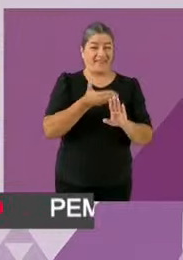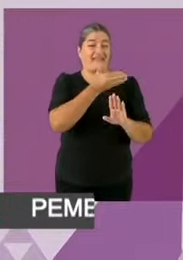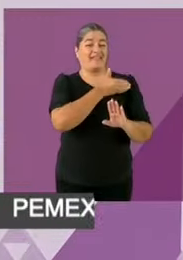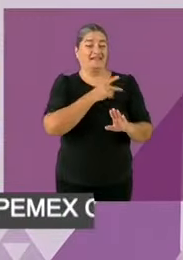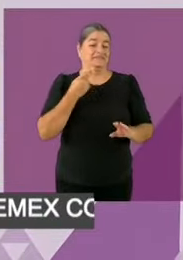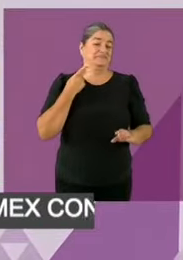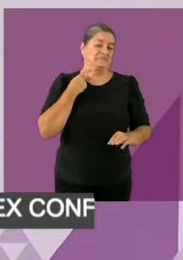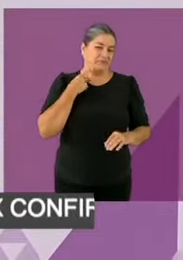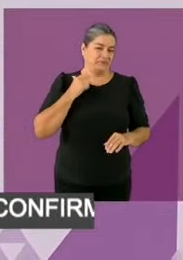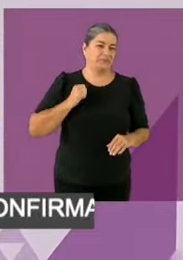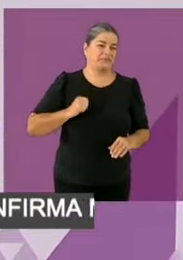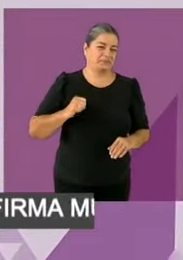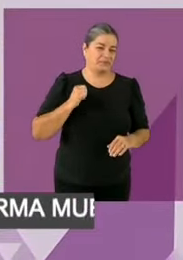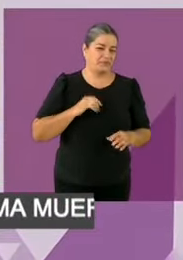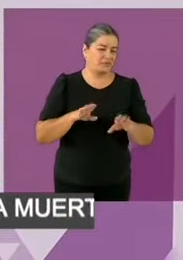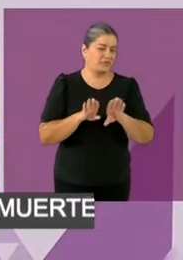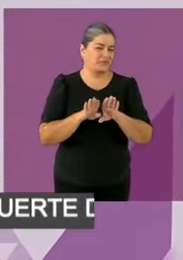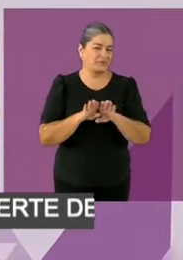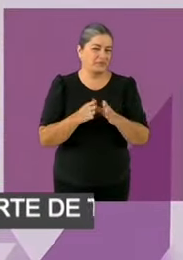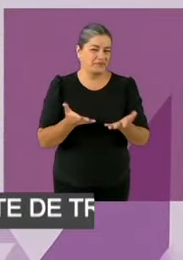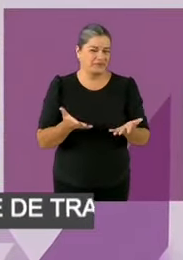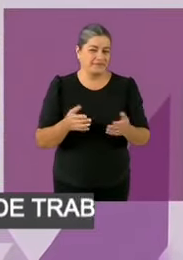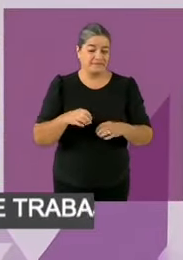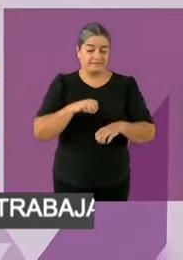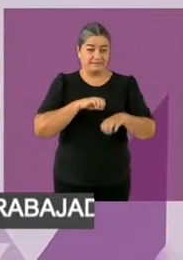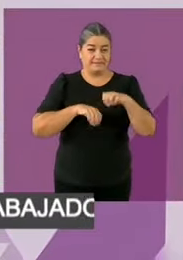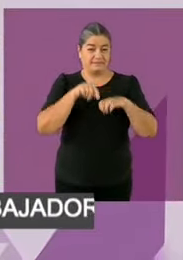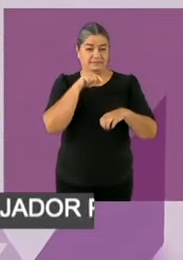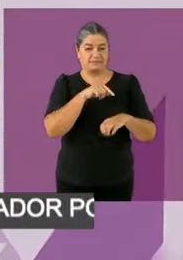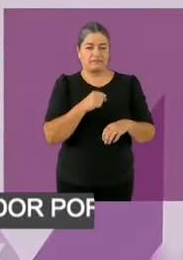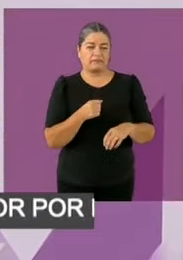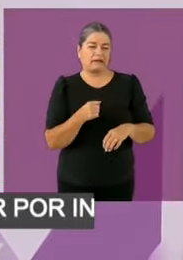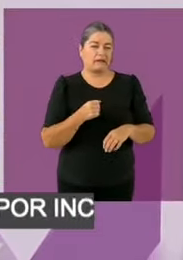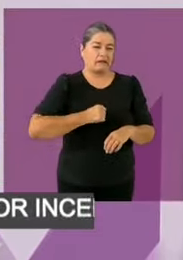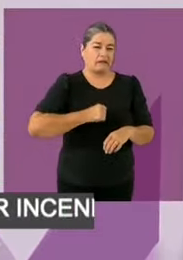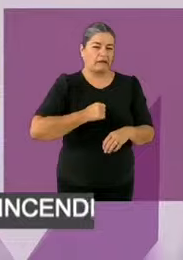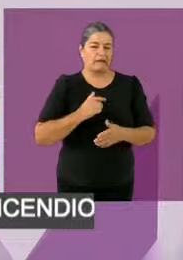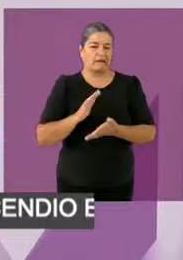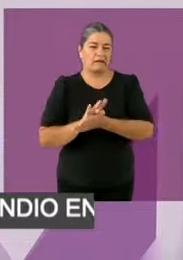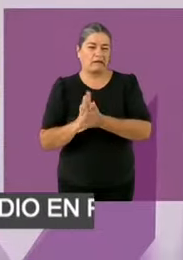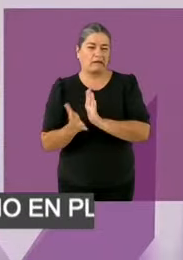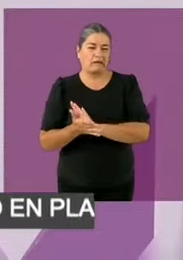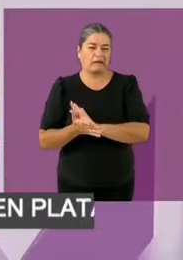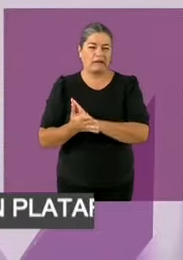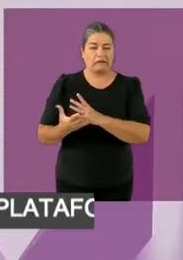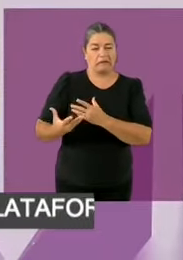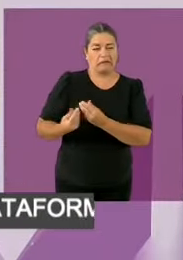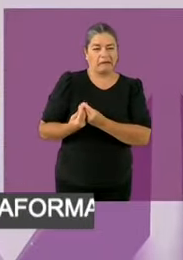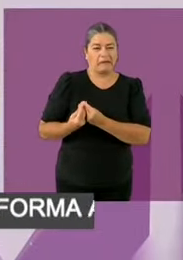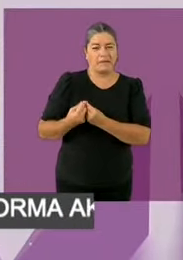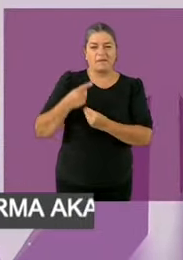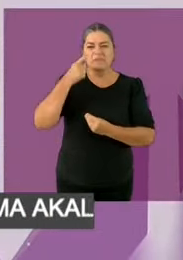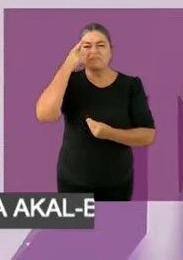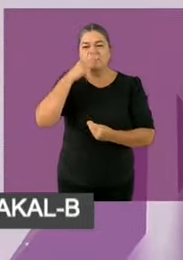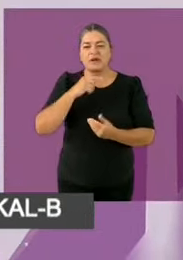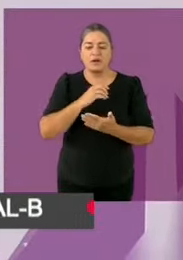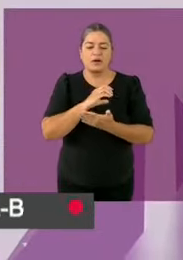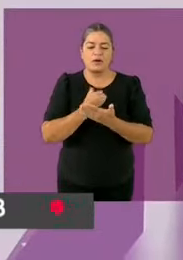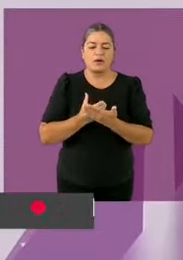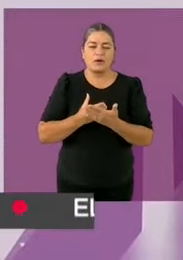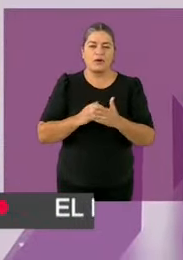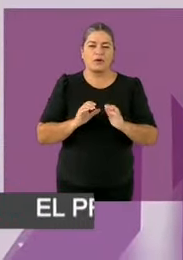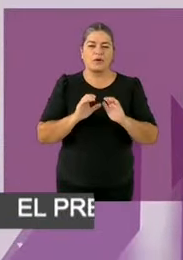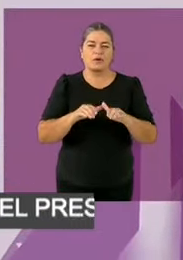con empresarios que se cobran a lo chino. Tanto con contratos irregulares como con subsidios que no son